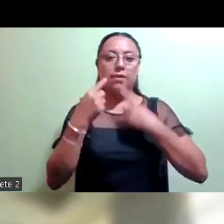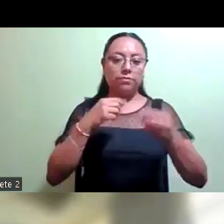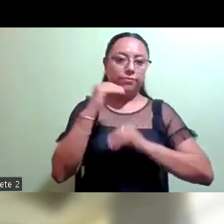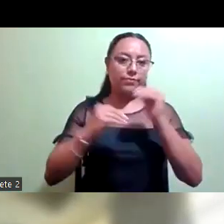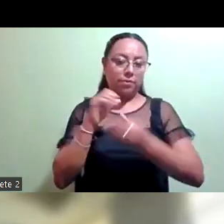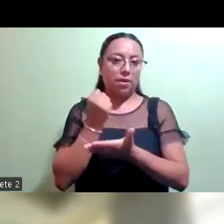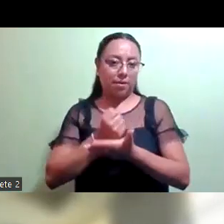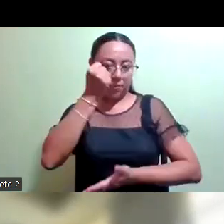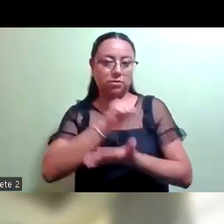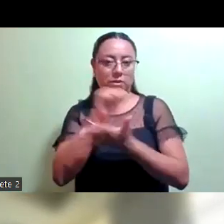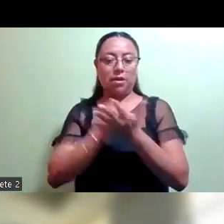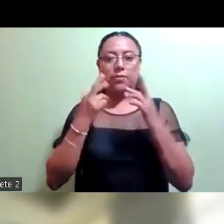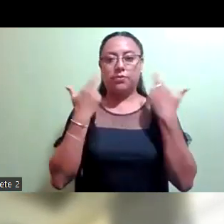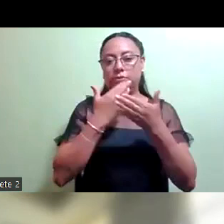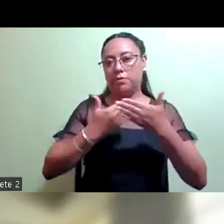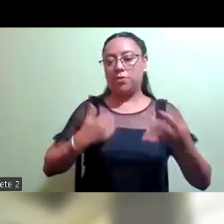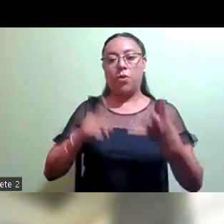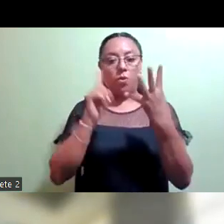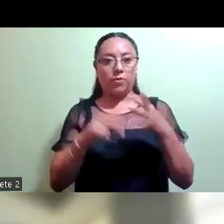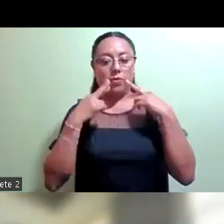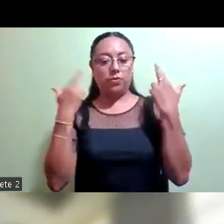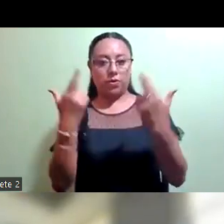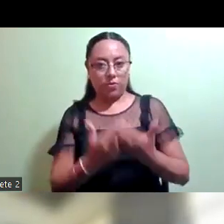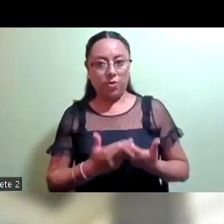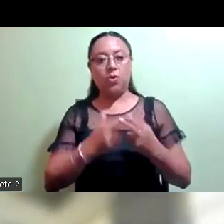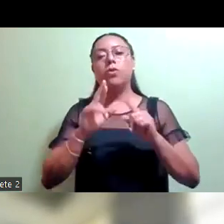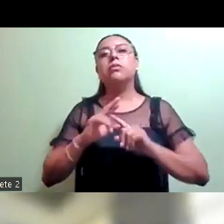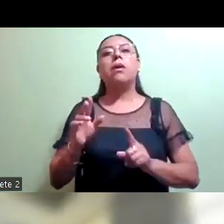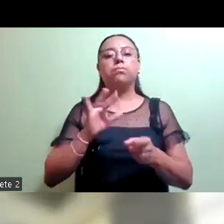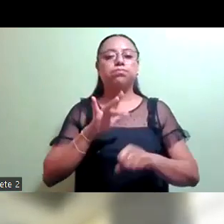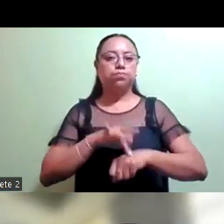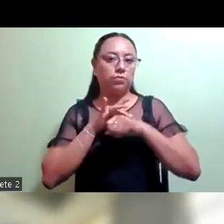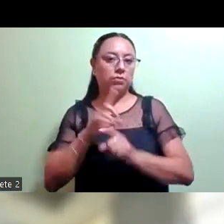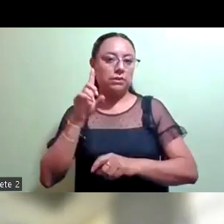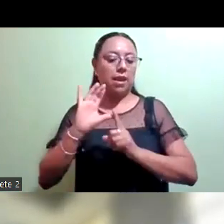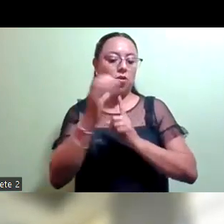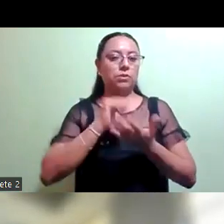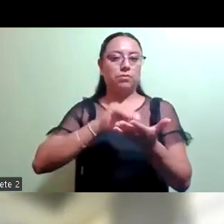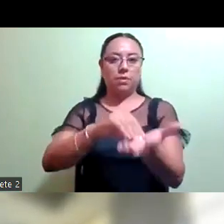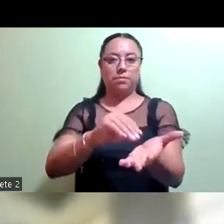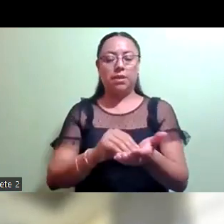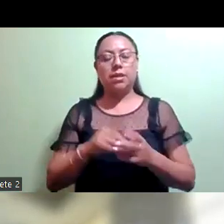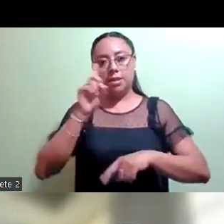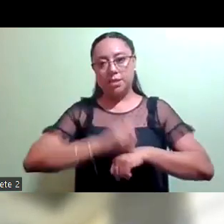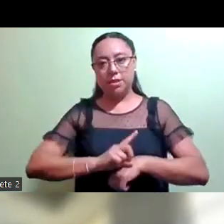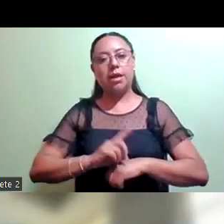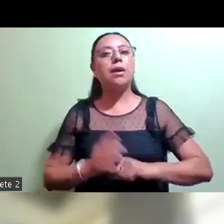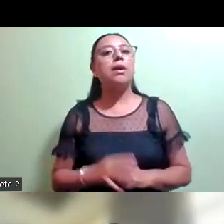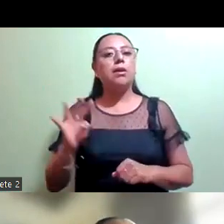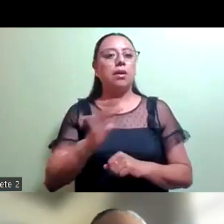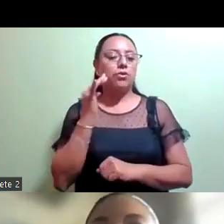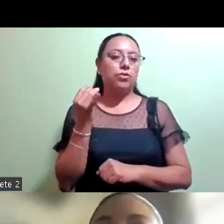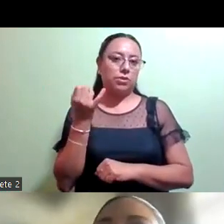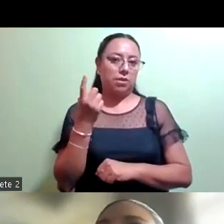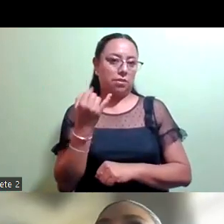Cuatro, orden del día para la sesión presencial de la comisión permanente del día miércoles 14 de junio del año en curso. Cinco, asuntos generales.